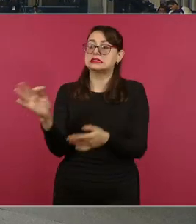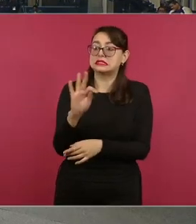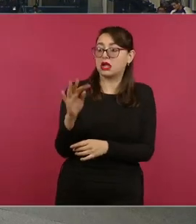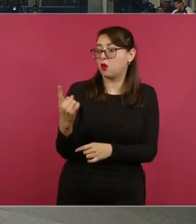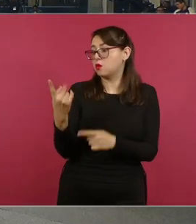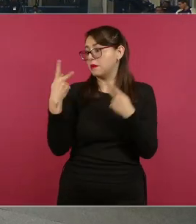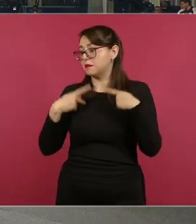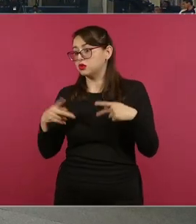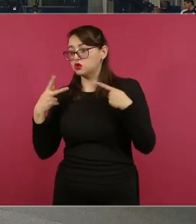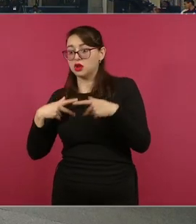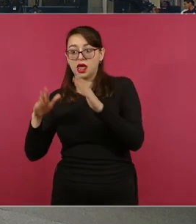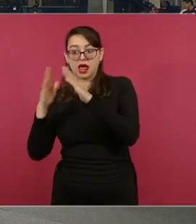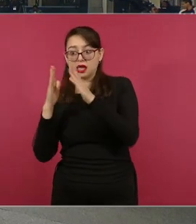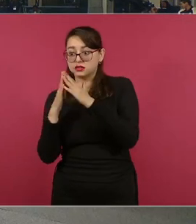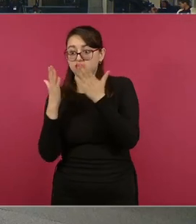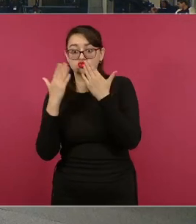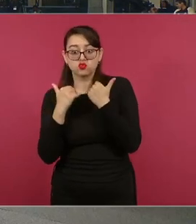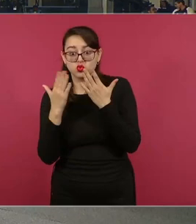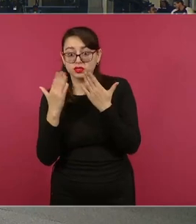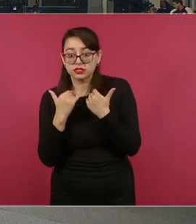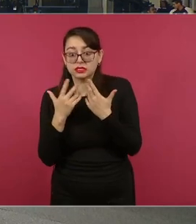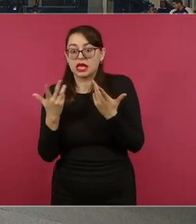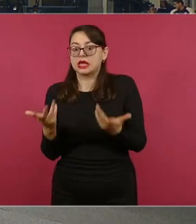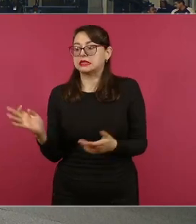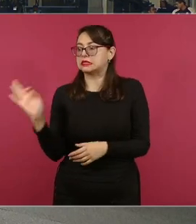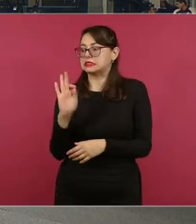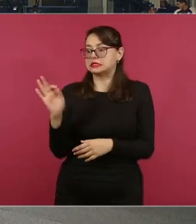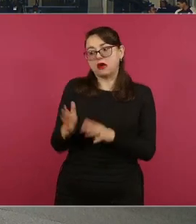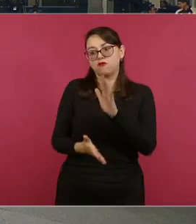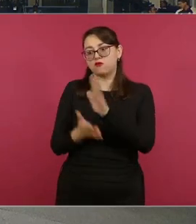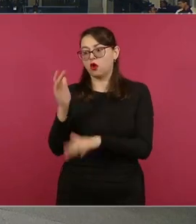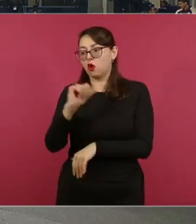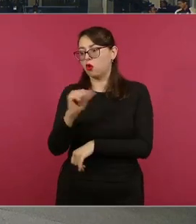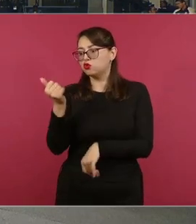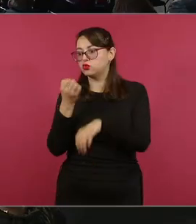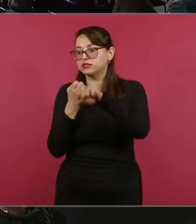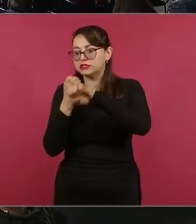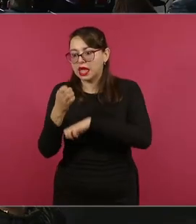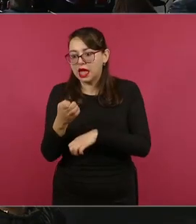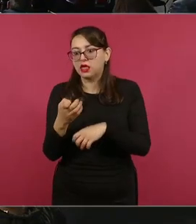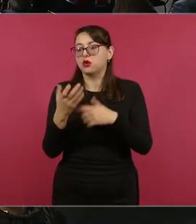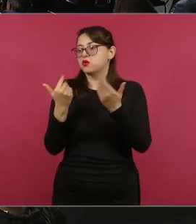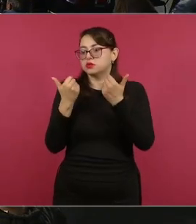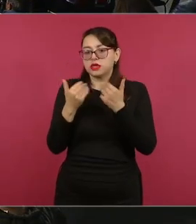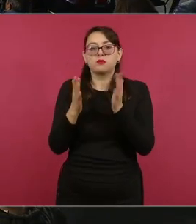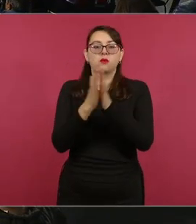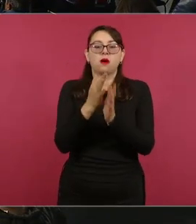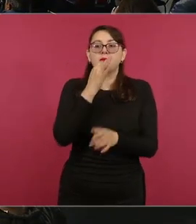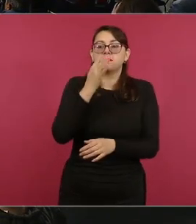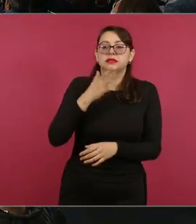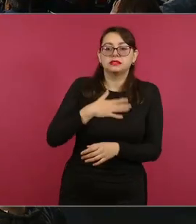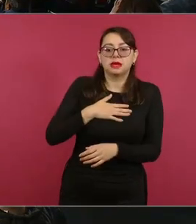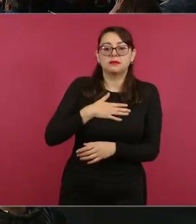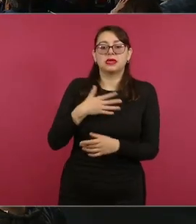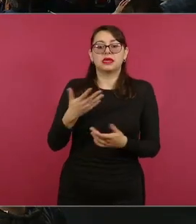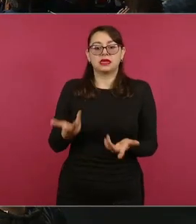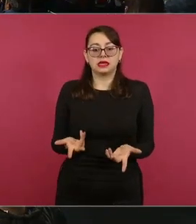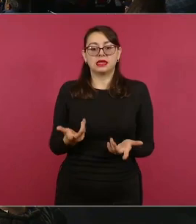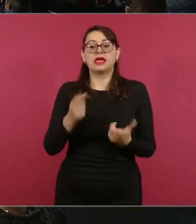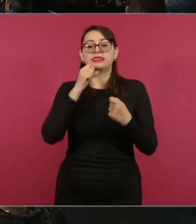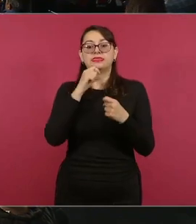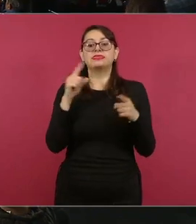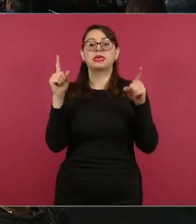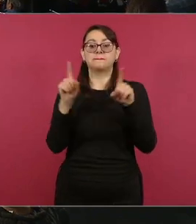en su domicilio porque tuvo que irse para otro lado, etcétera, que les avisen. Y de todos modos vamos a poner 50